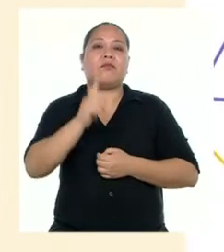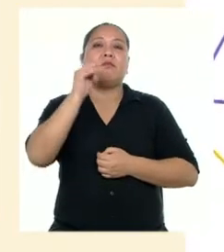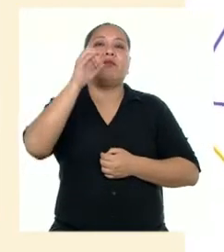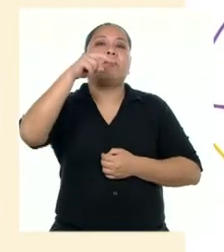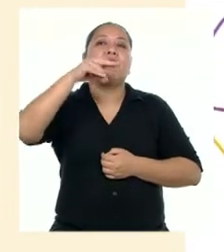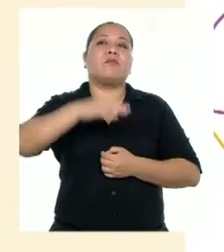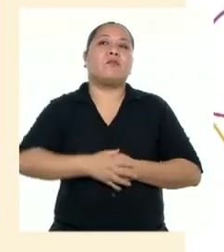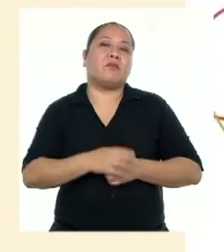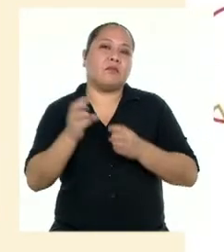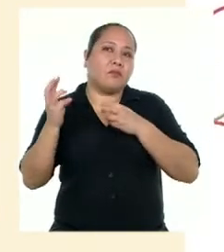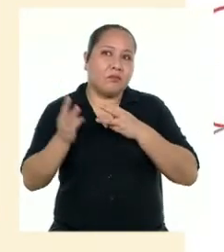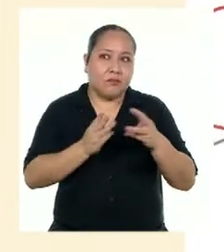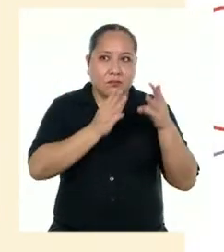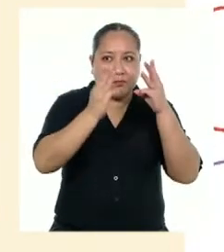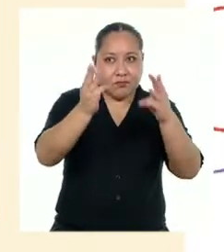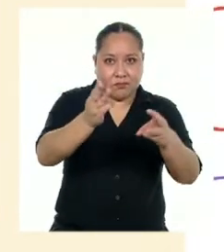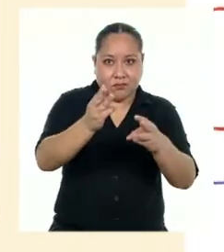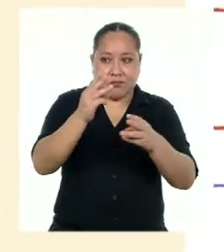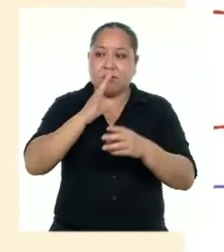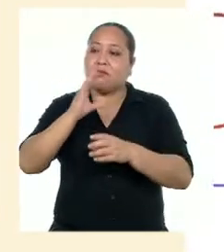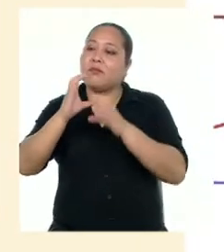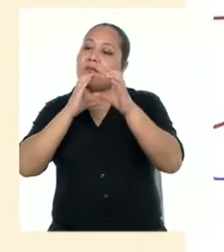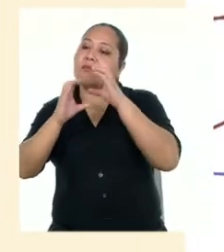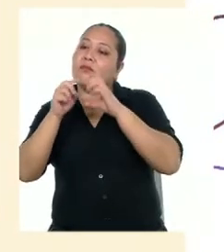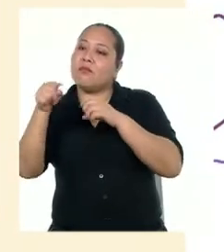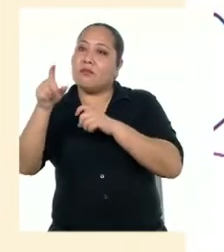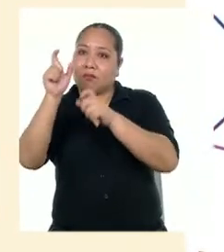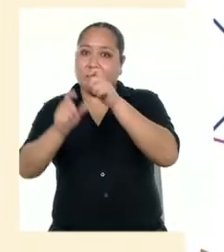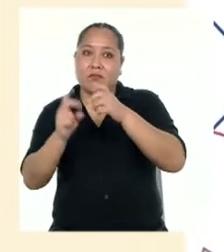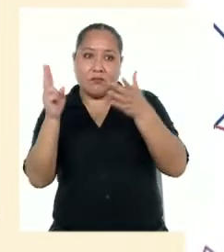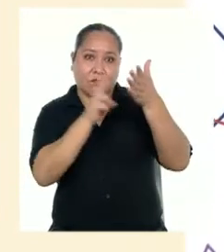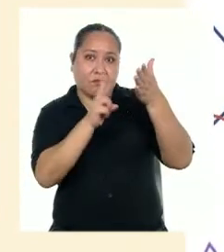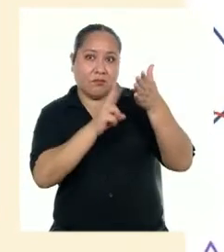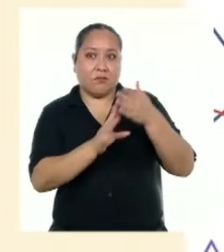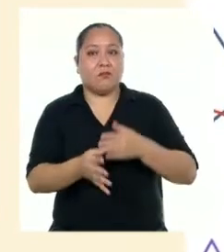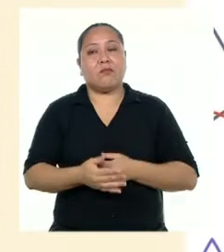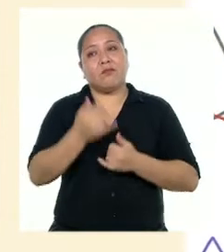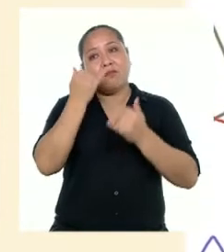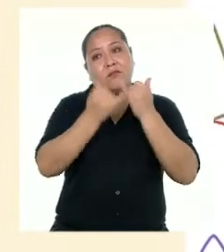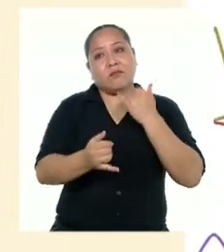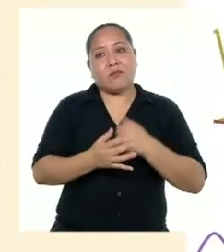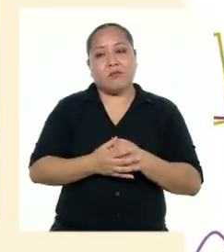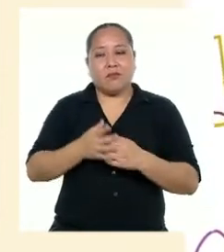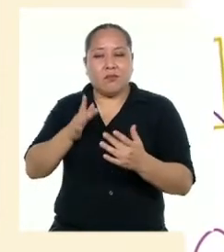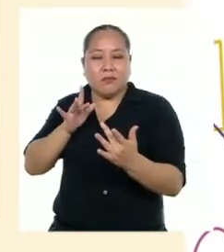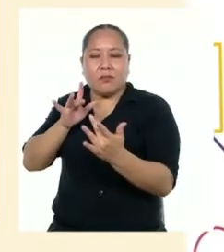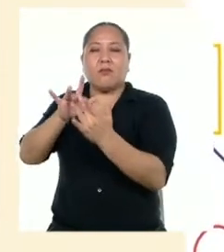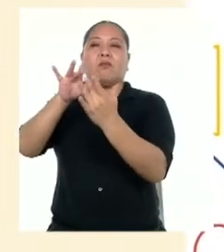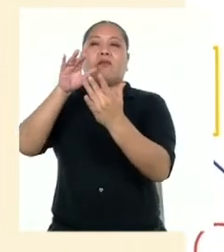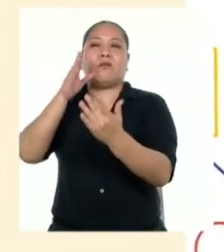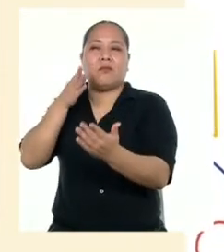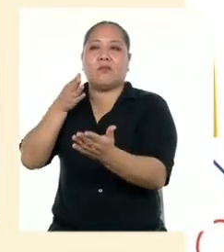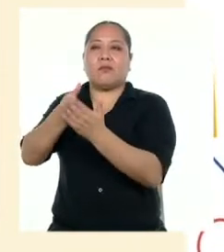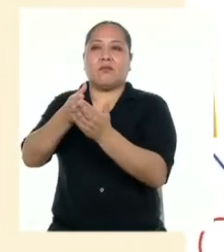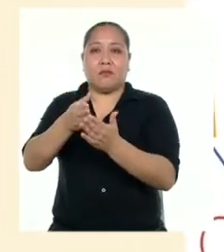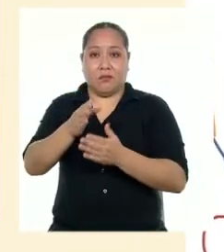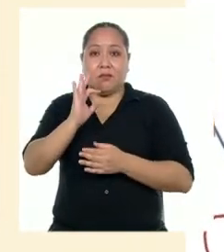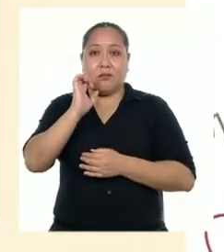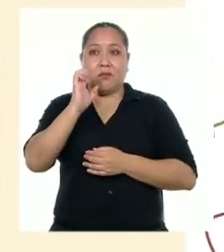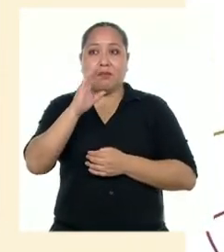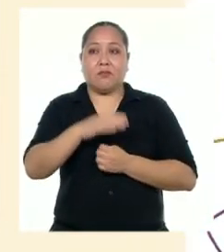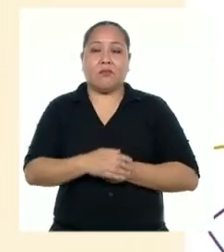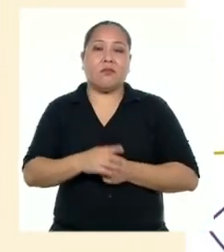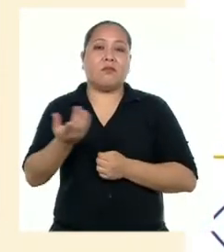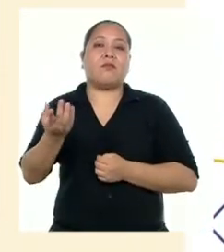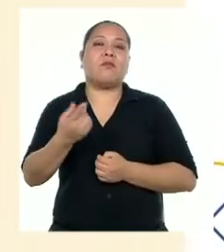que sería la manera en la que le hablaremos al público, y por último, el efecto que deseamos que nuestro